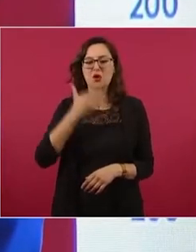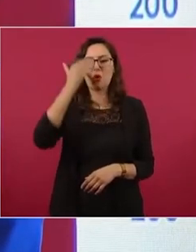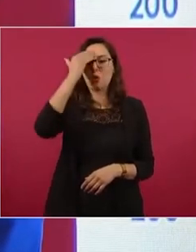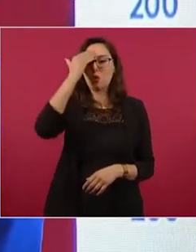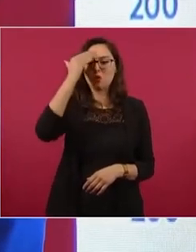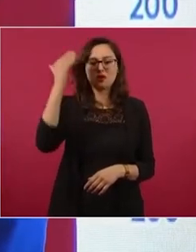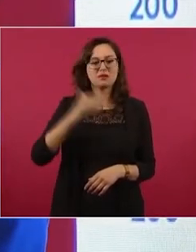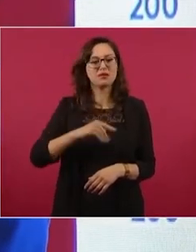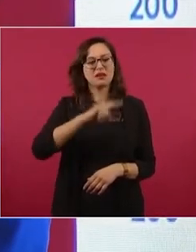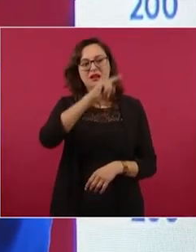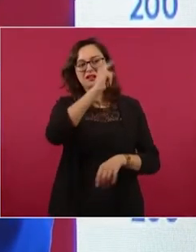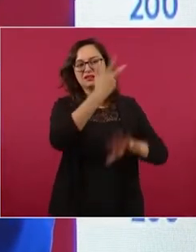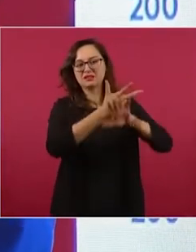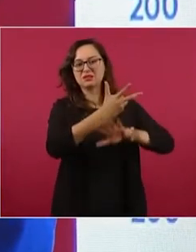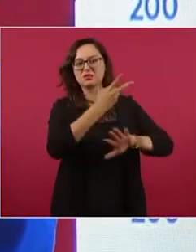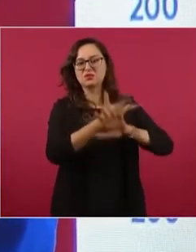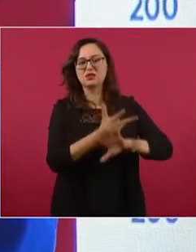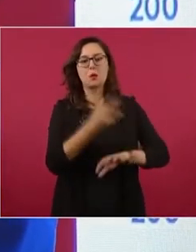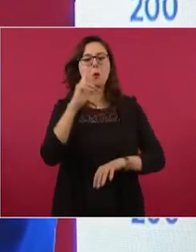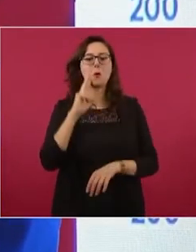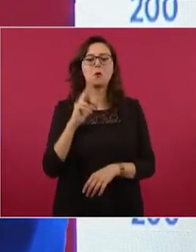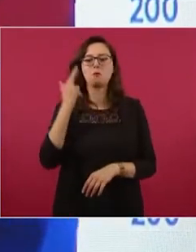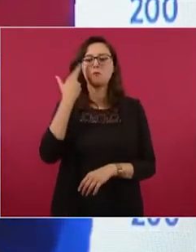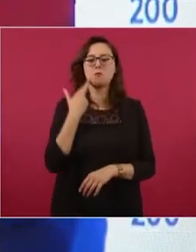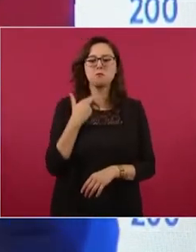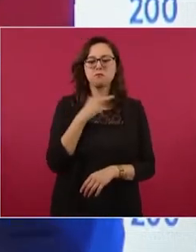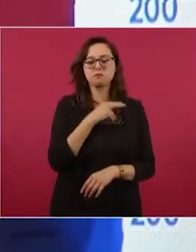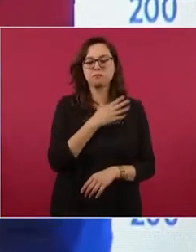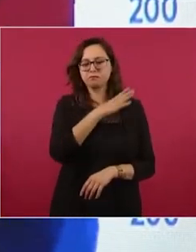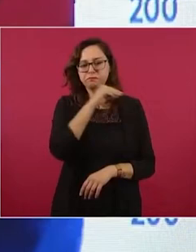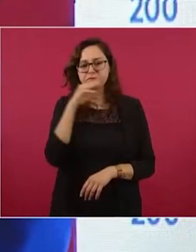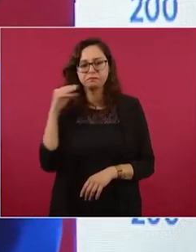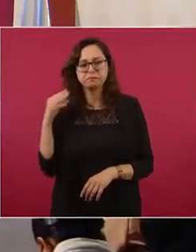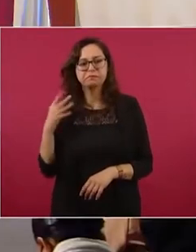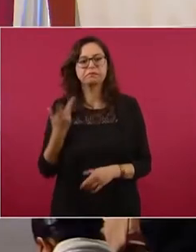en Estados Unidos ¿dónde está